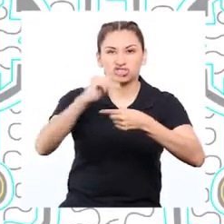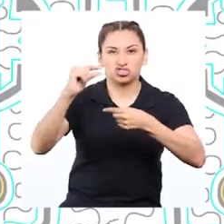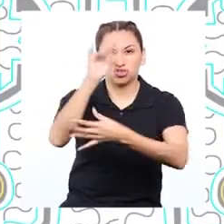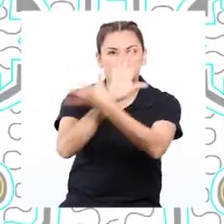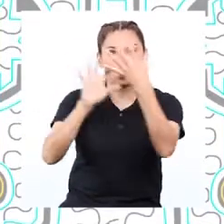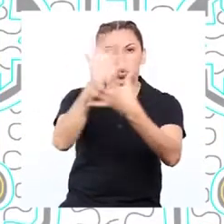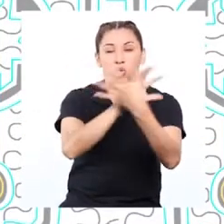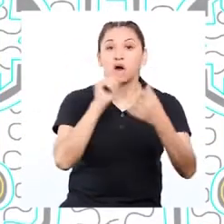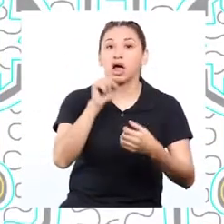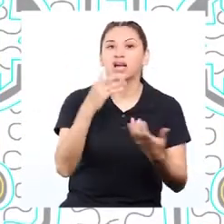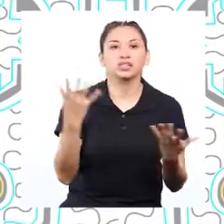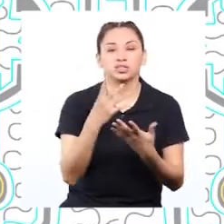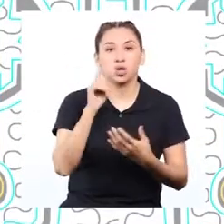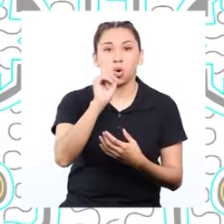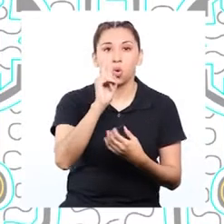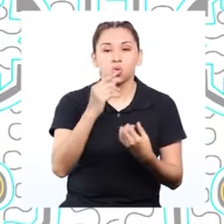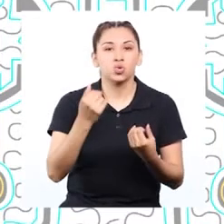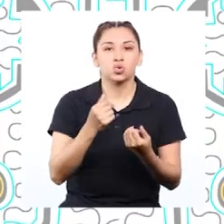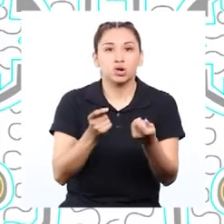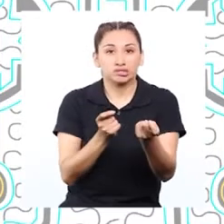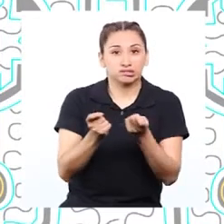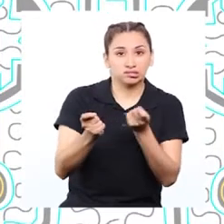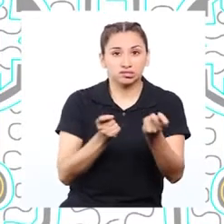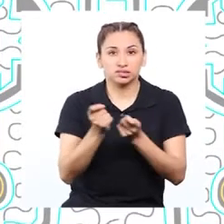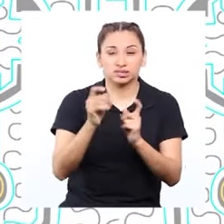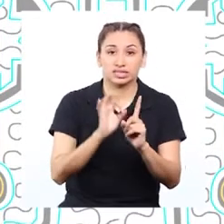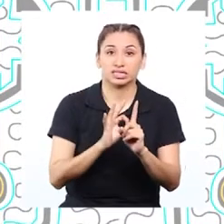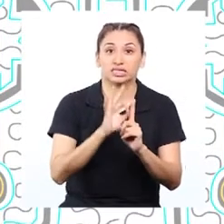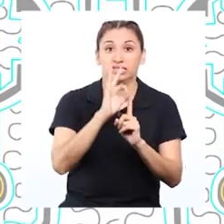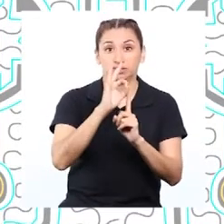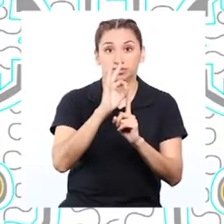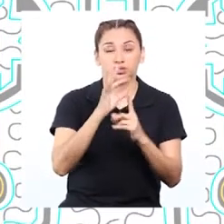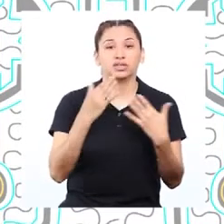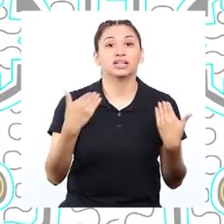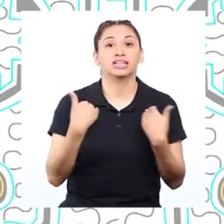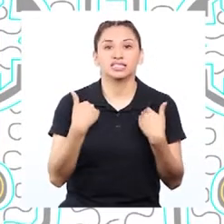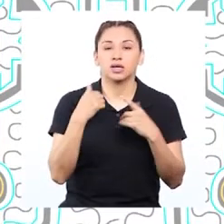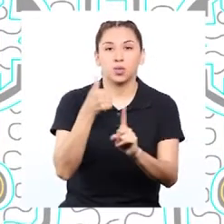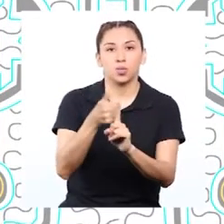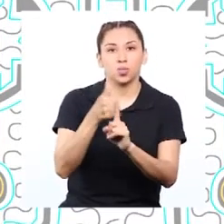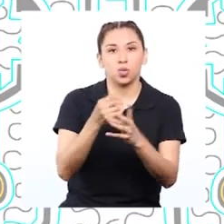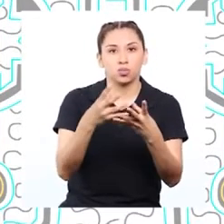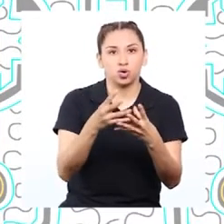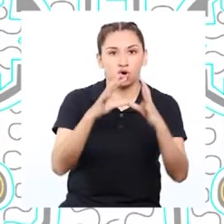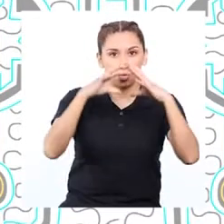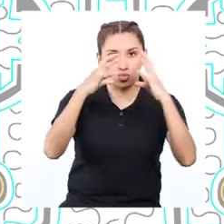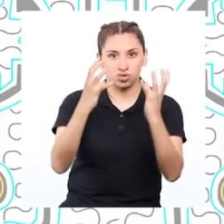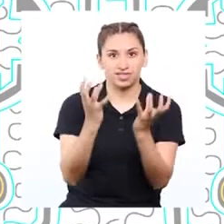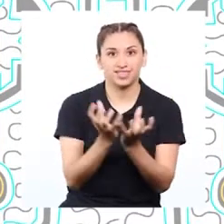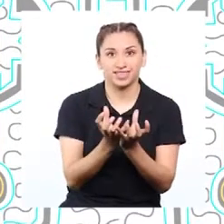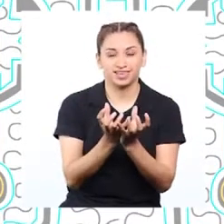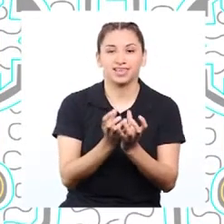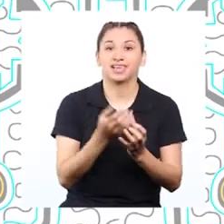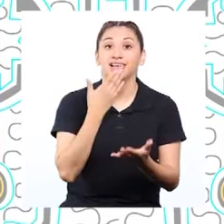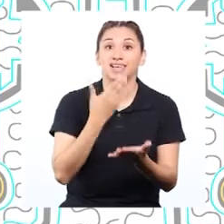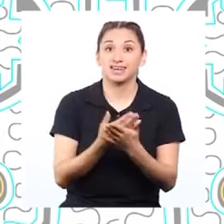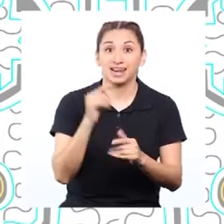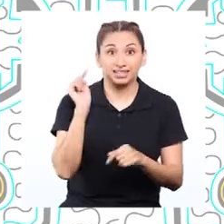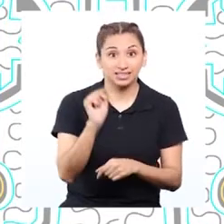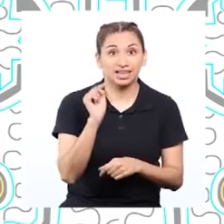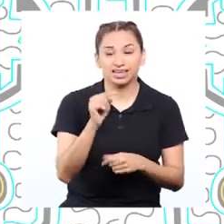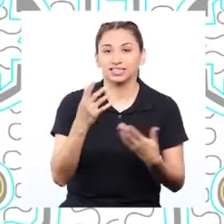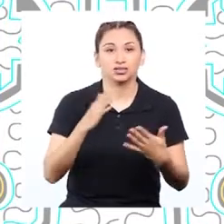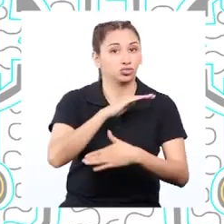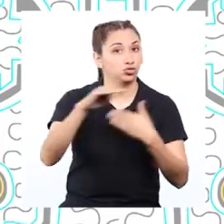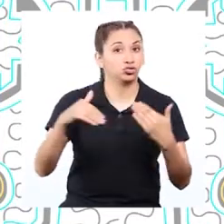invernadero sirve como un mecanismo de autorregulación de la temperatura propia de la Tierra. Gracias a él,